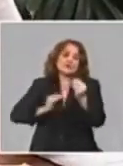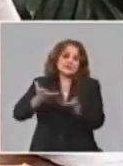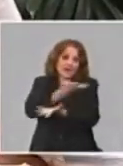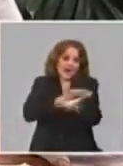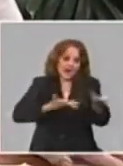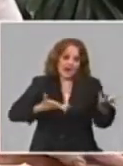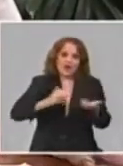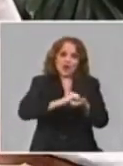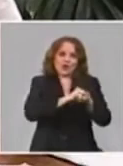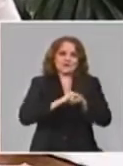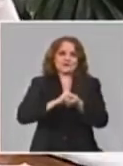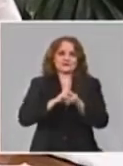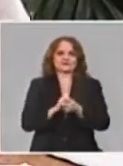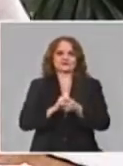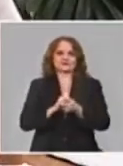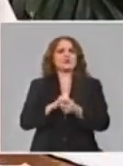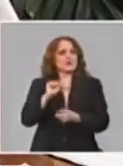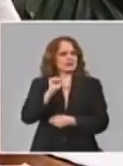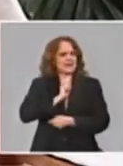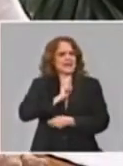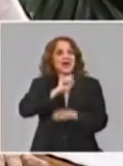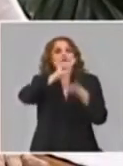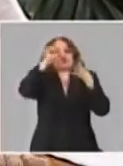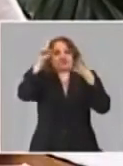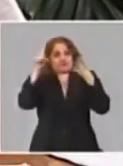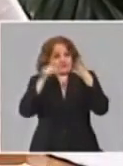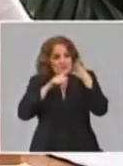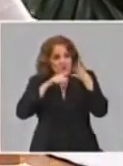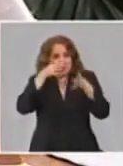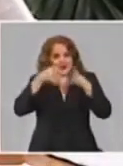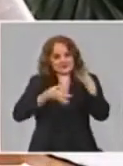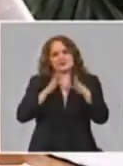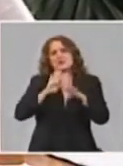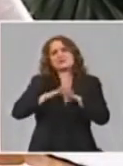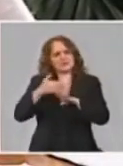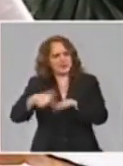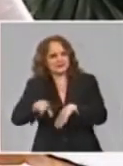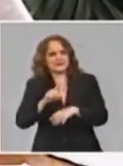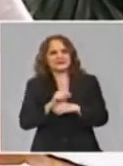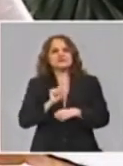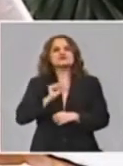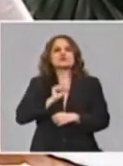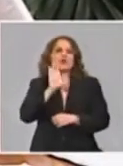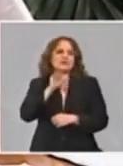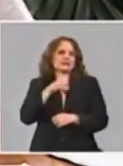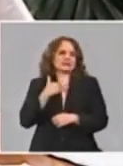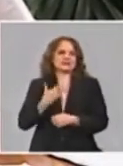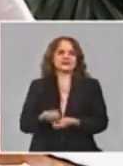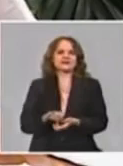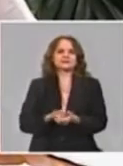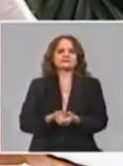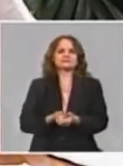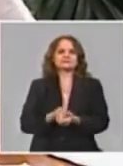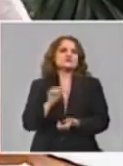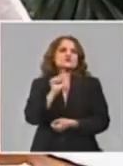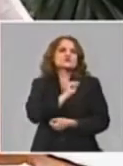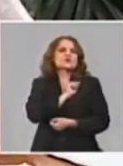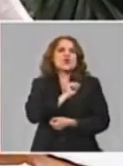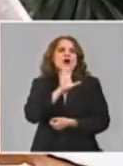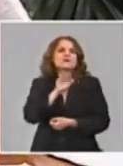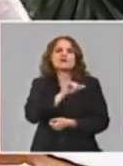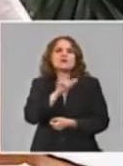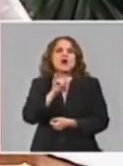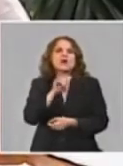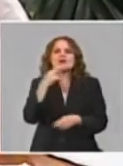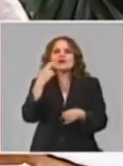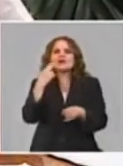Casi la cuarta cosa que no le voy a decir después, pero para la introducción, es que vengo a hablar, pero vengo a hablar en nombre de cientos